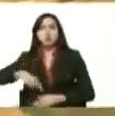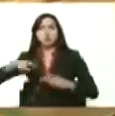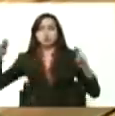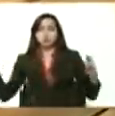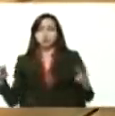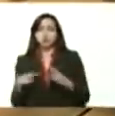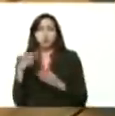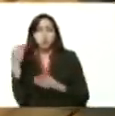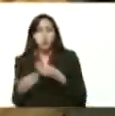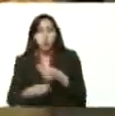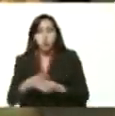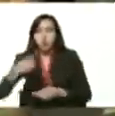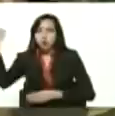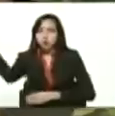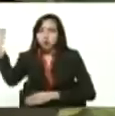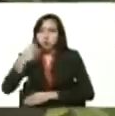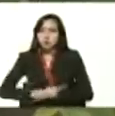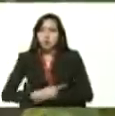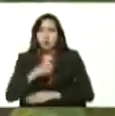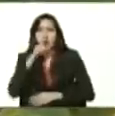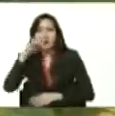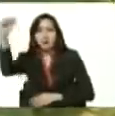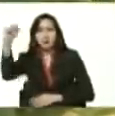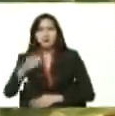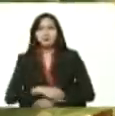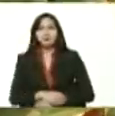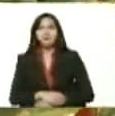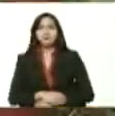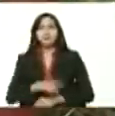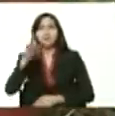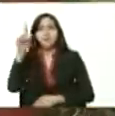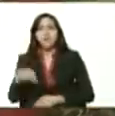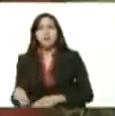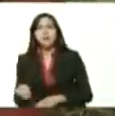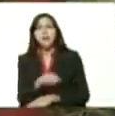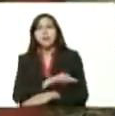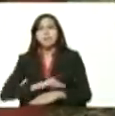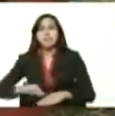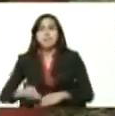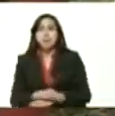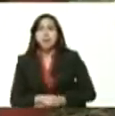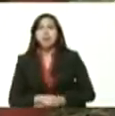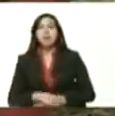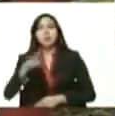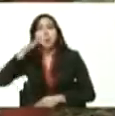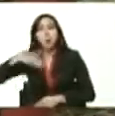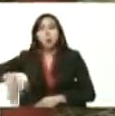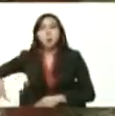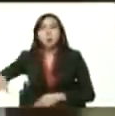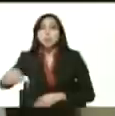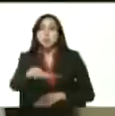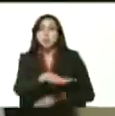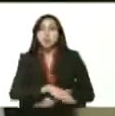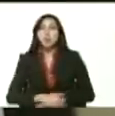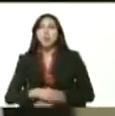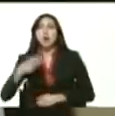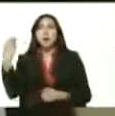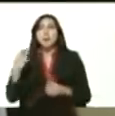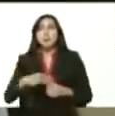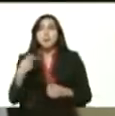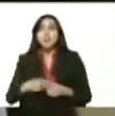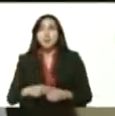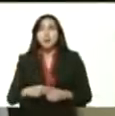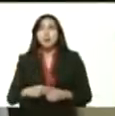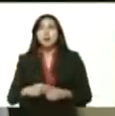con el lineamiento ordenado por usted por nuestro ministro del poder popular para el petróleo Tarela